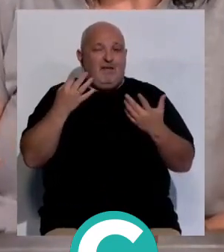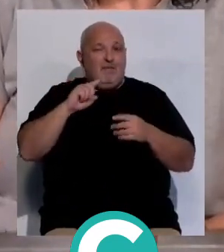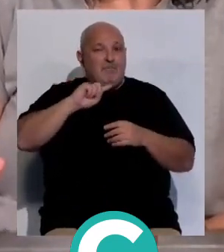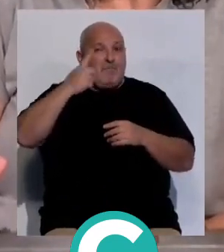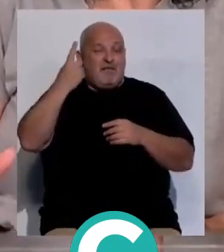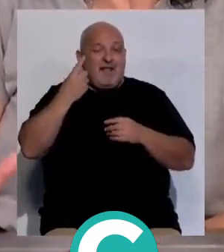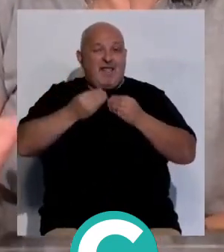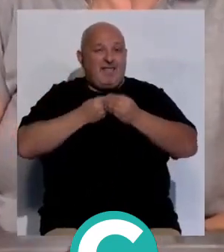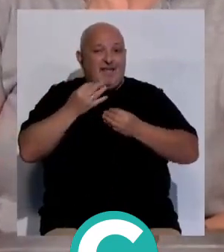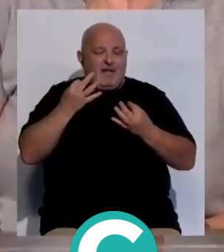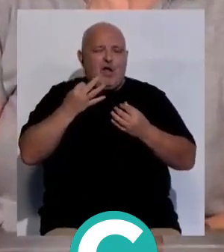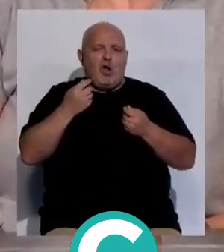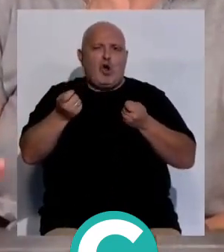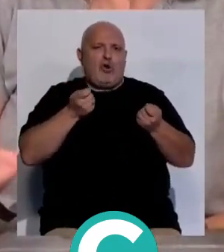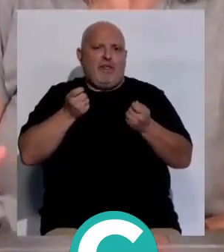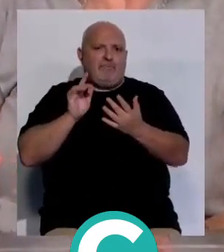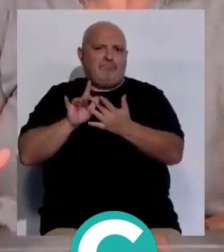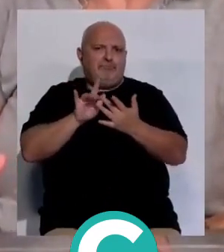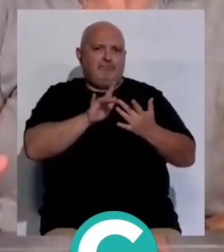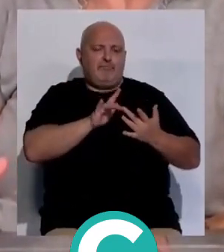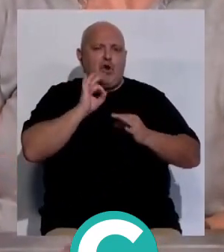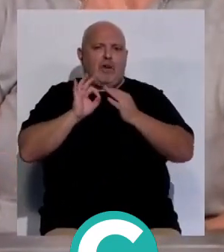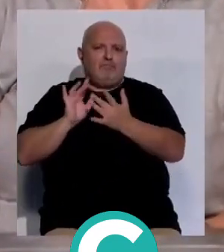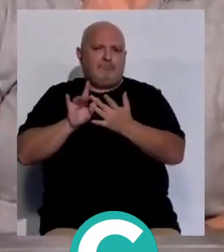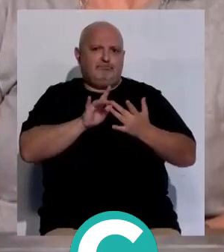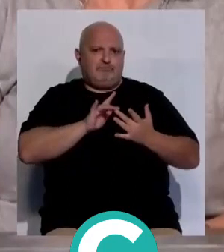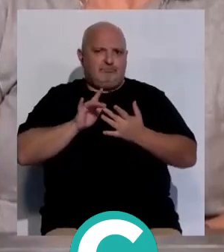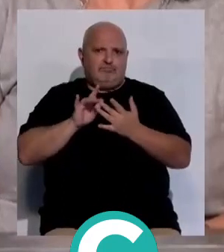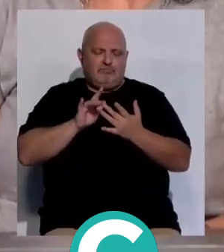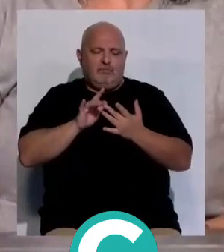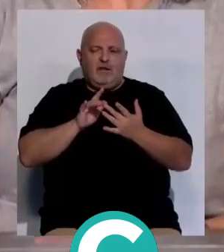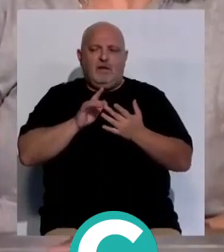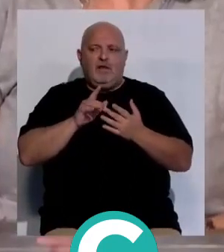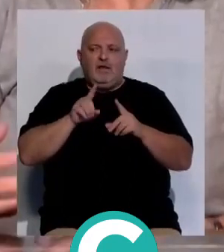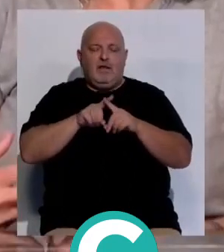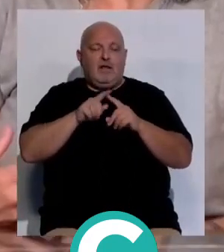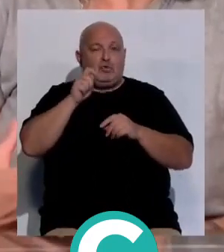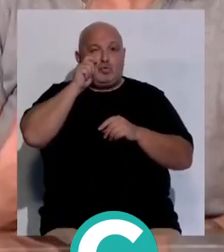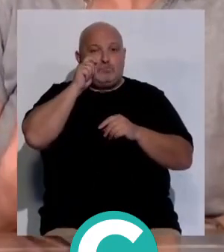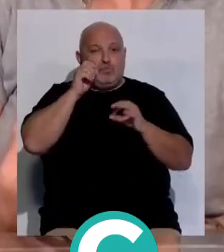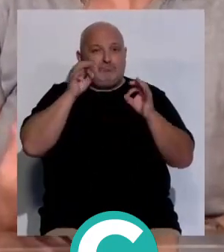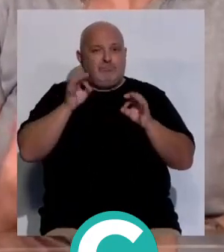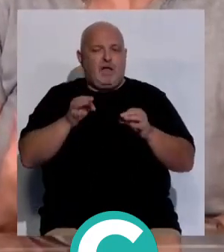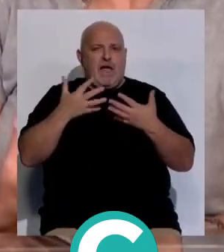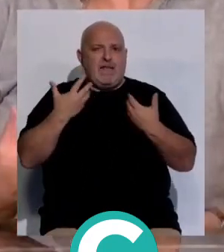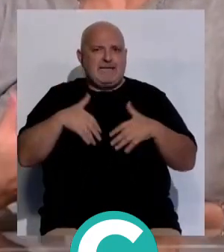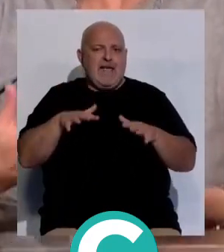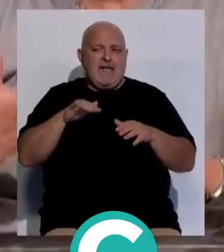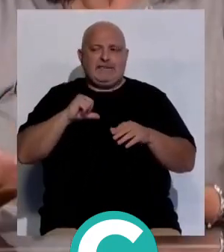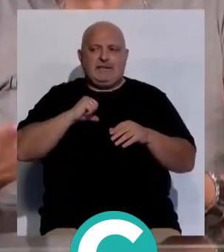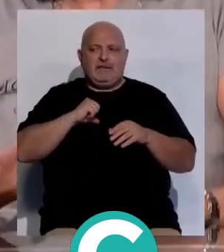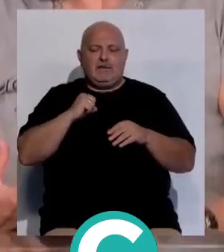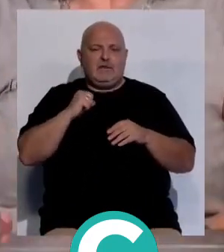primero que hay que hacer es coordinarnos, organizarnos. Creo que el turismo ya tiene un